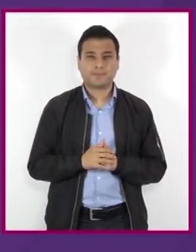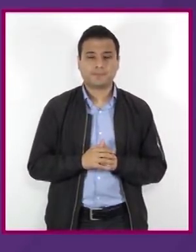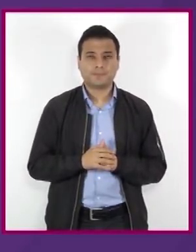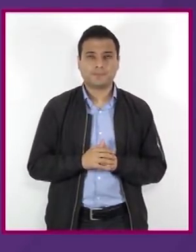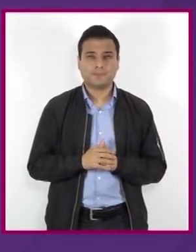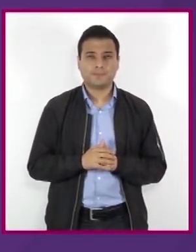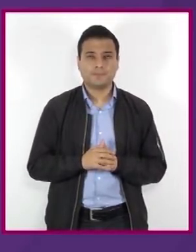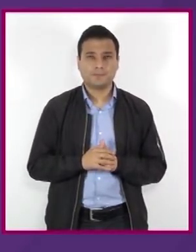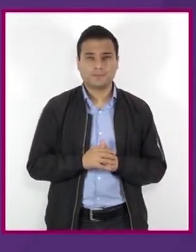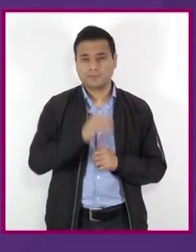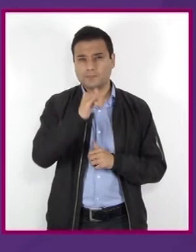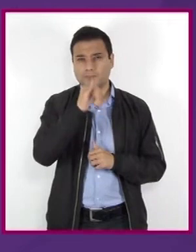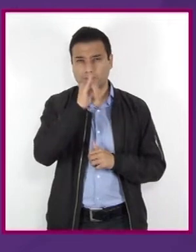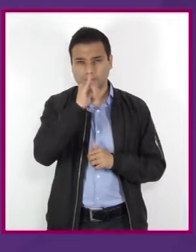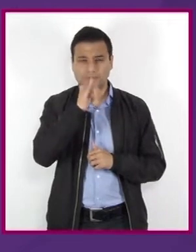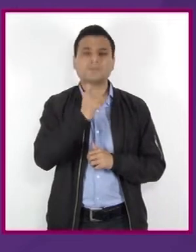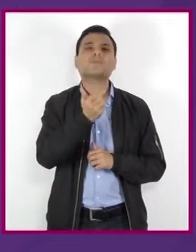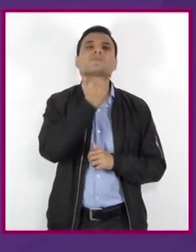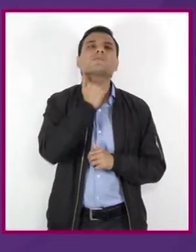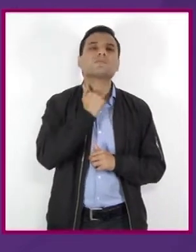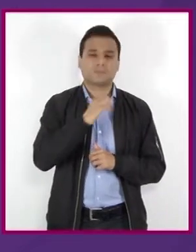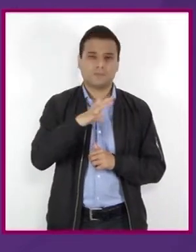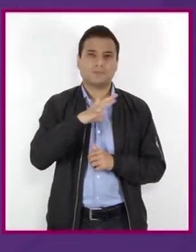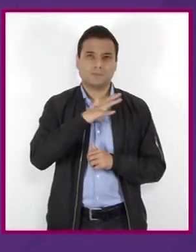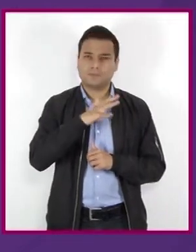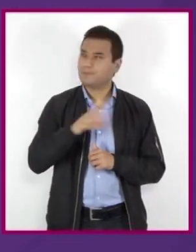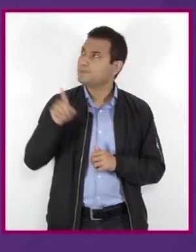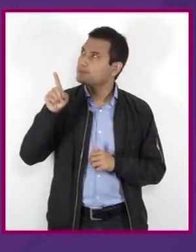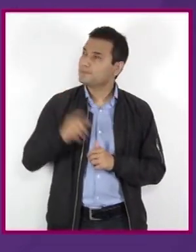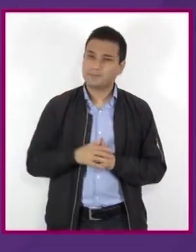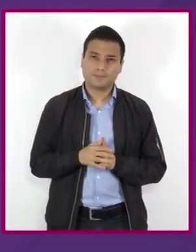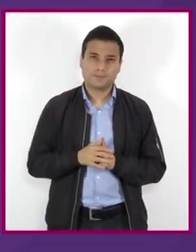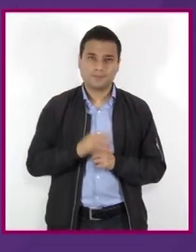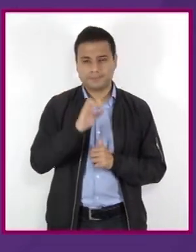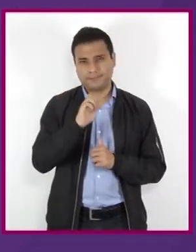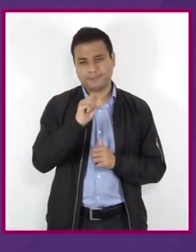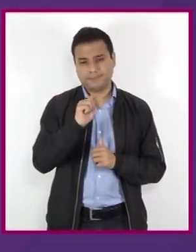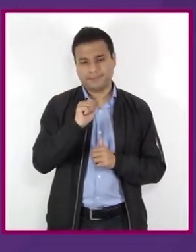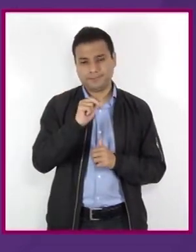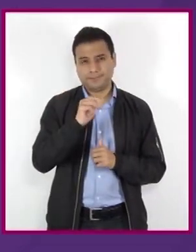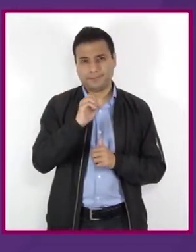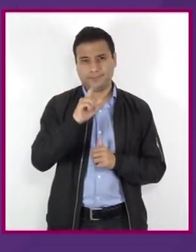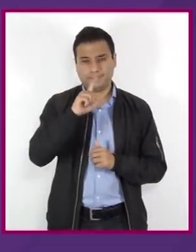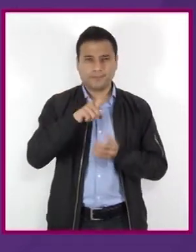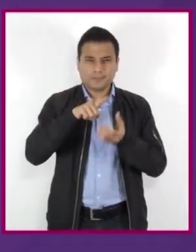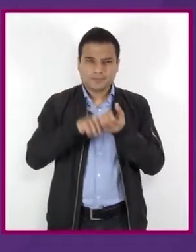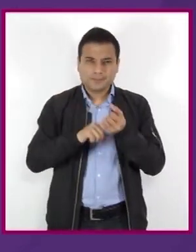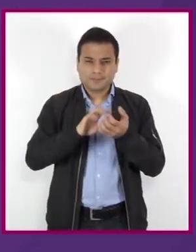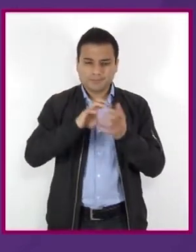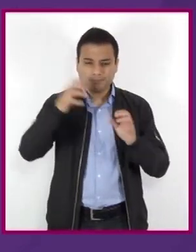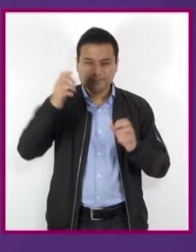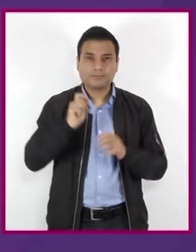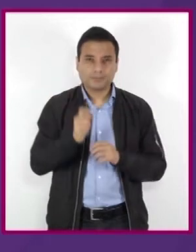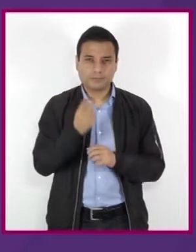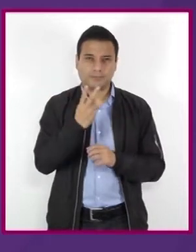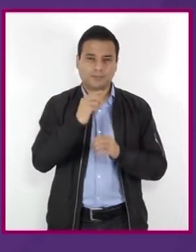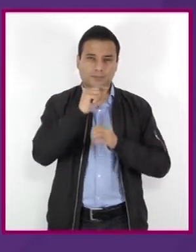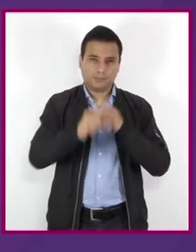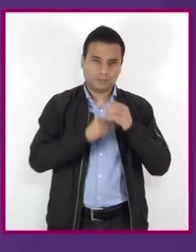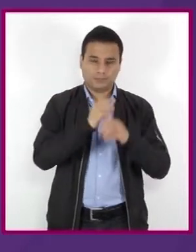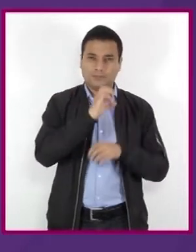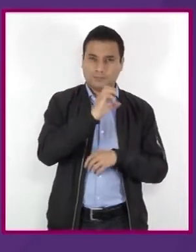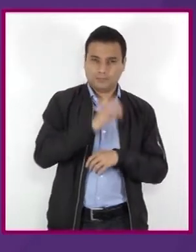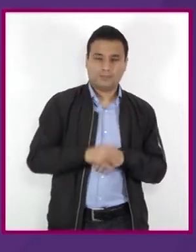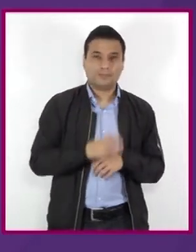Las bebidas alcohólicas contienen alcohol etílico o etanol, compuesto en cuya estructura se encuentran dos átomos de carbono,